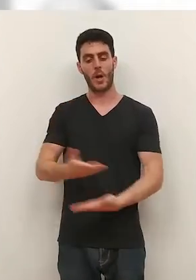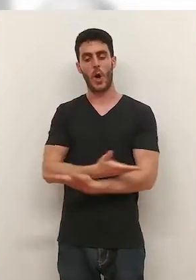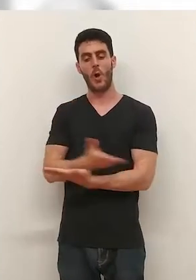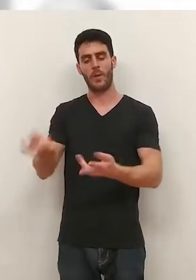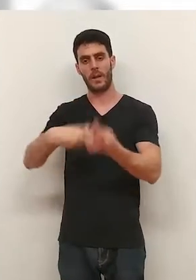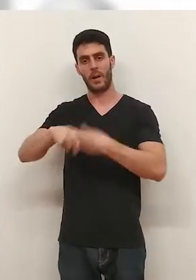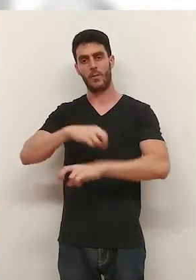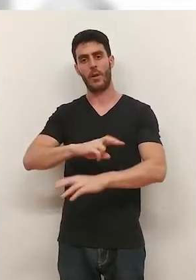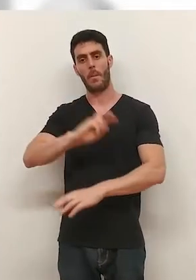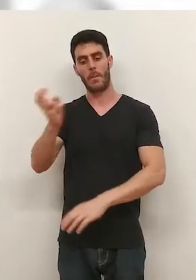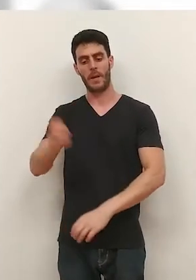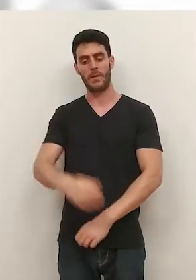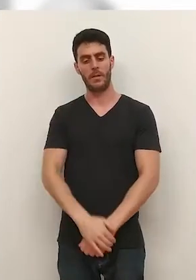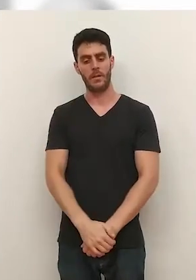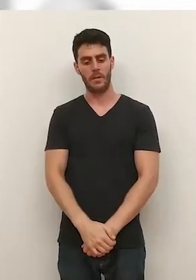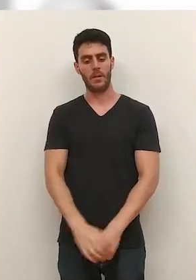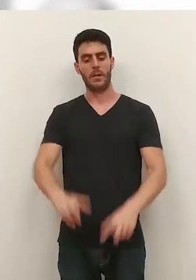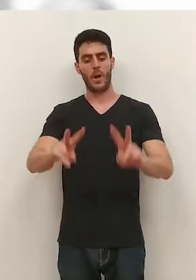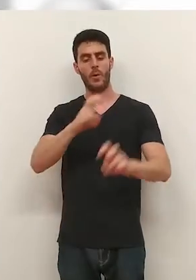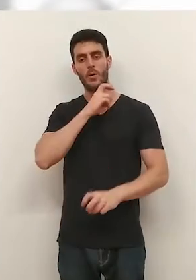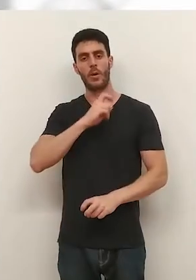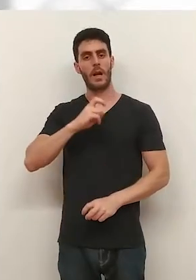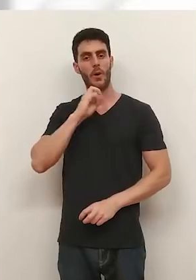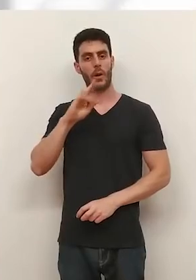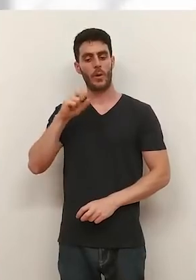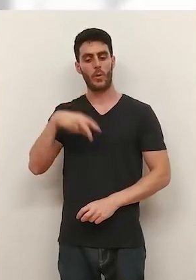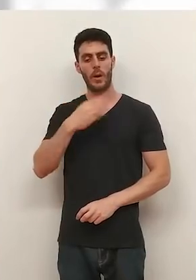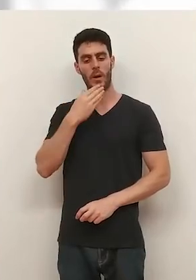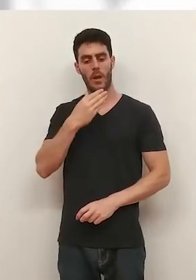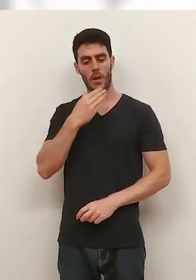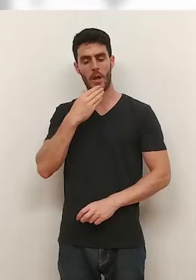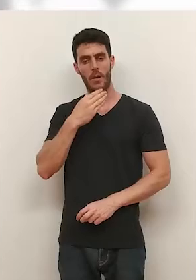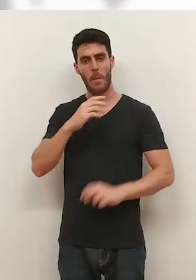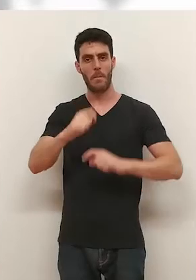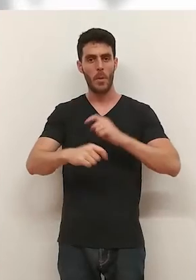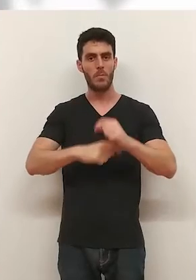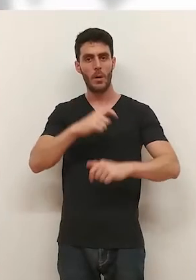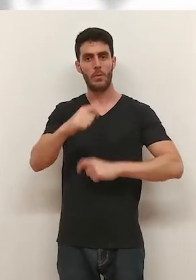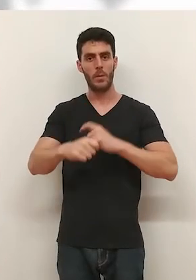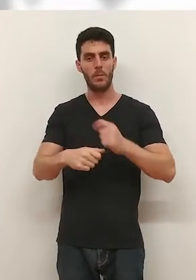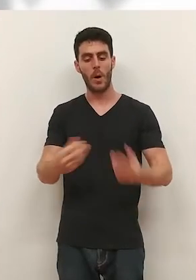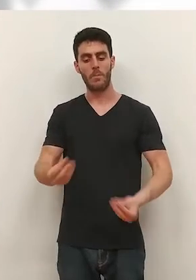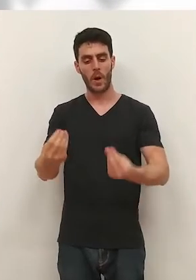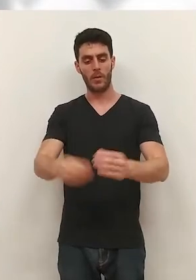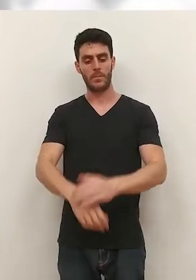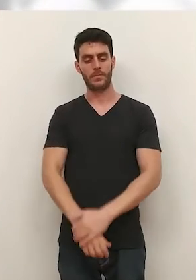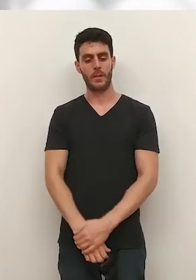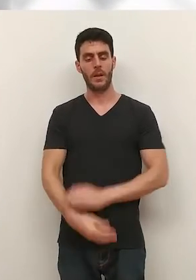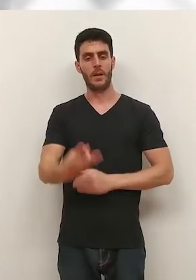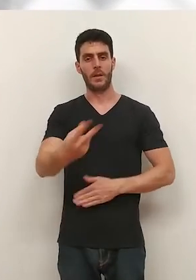conocerán y varias ofertas de renovación sobre la mesa. El nuevo Calahorra de Juan García Acedo va cogiendo forma.